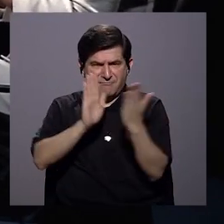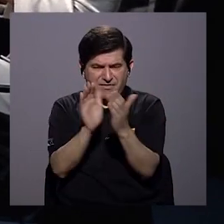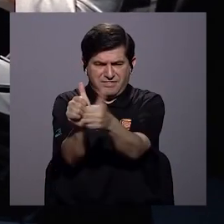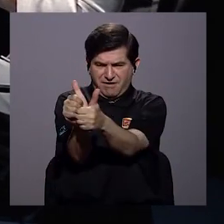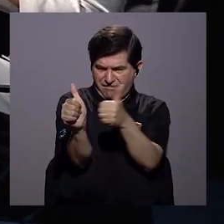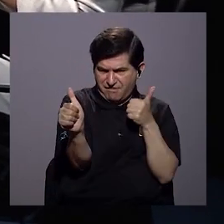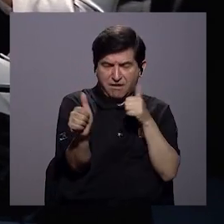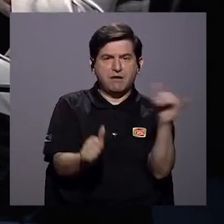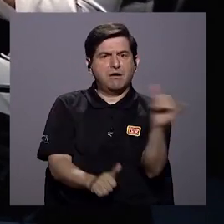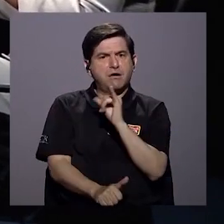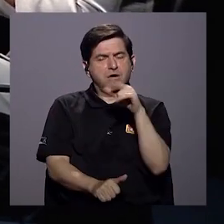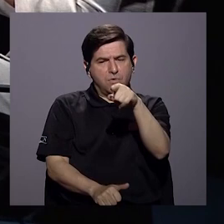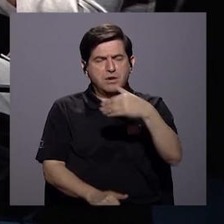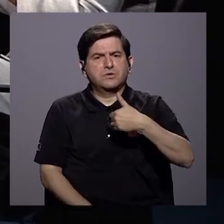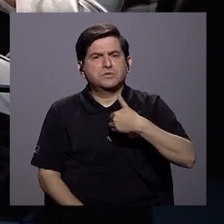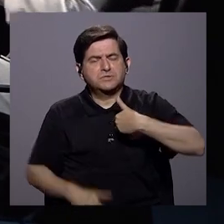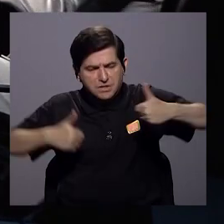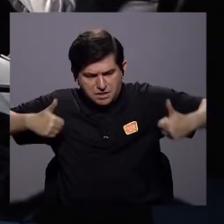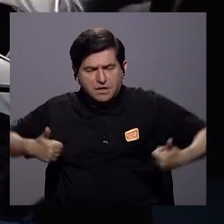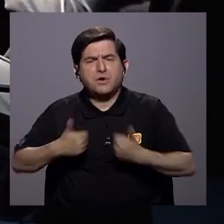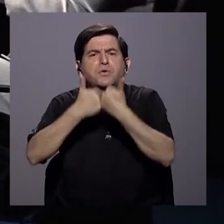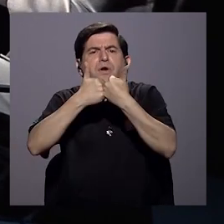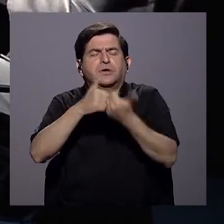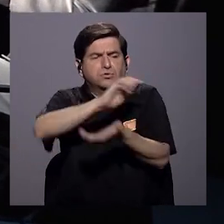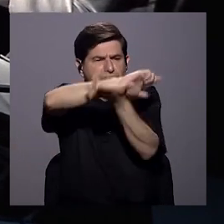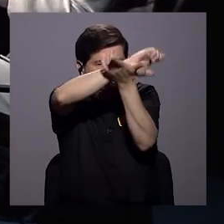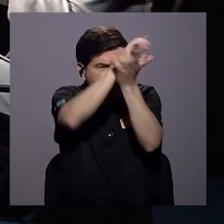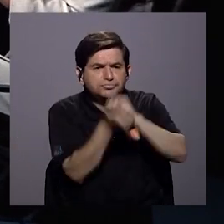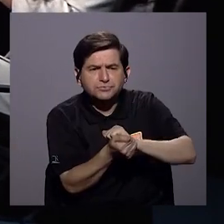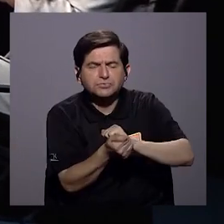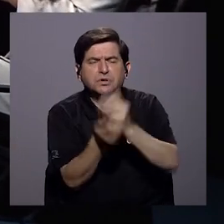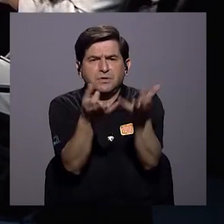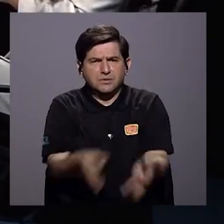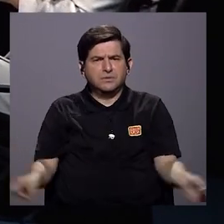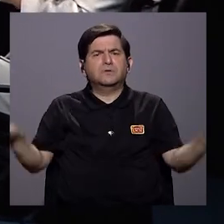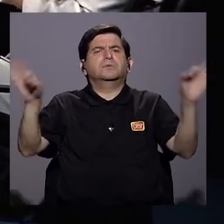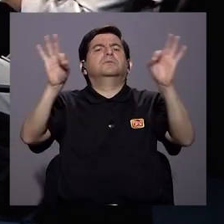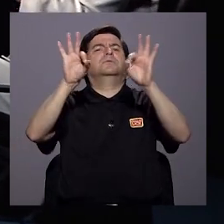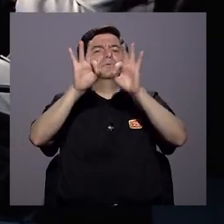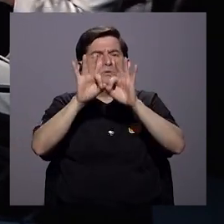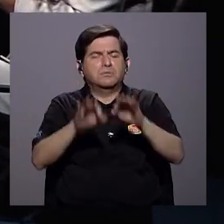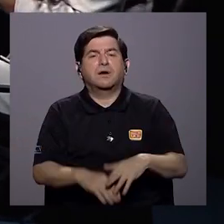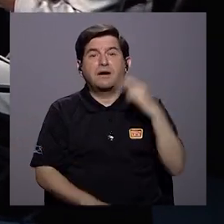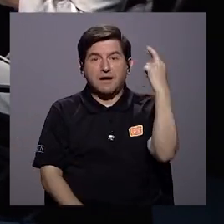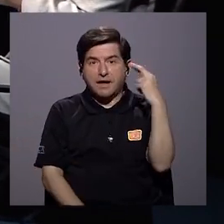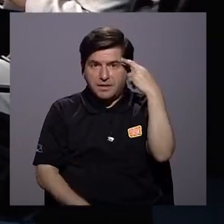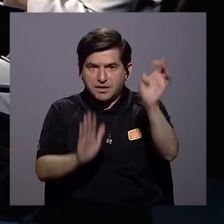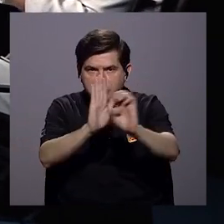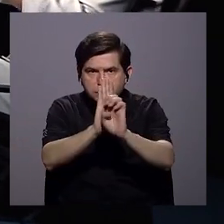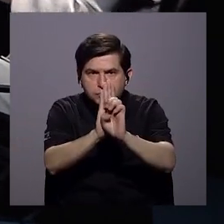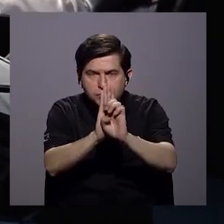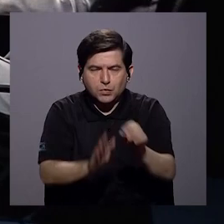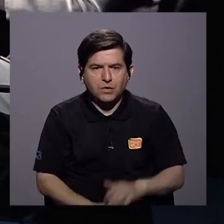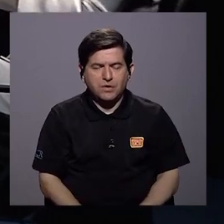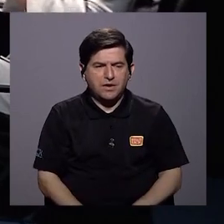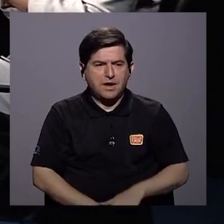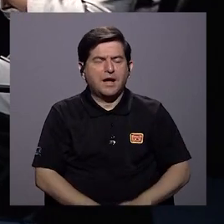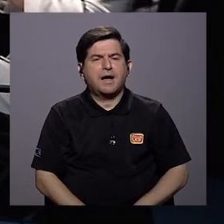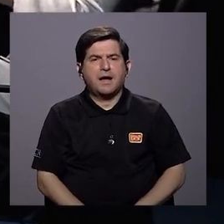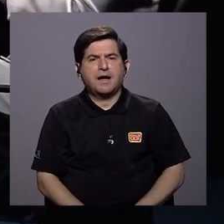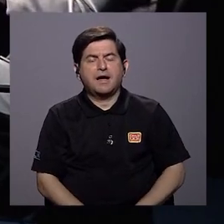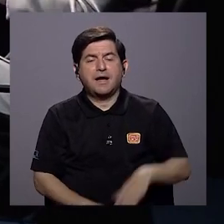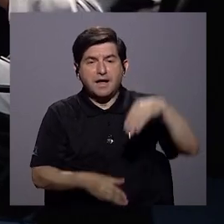desaceleración, también se enfrentan al reto de que están transformándose significativamente en razón, por ejemplo, de la